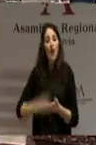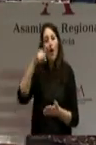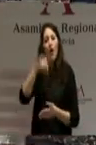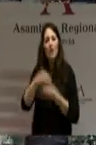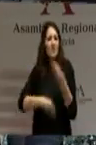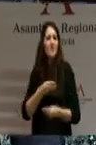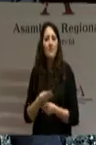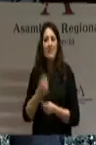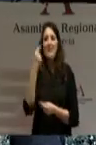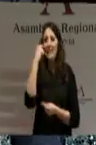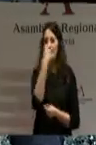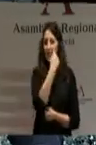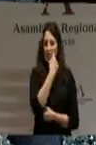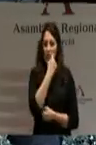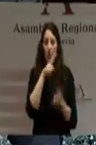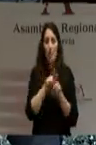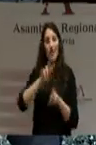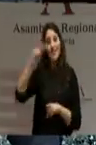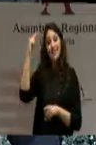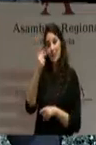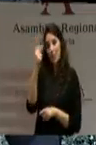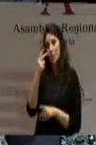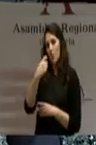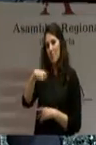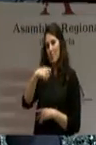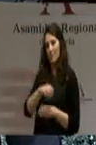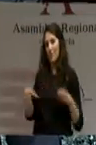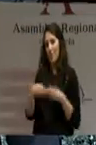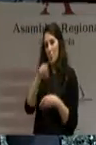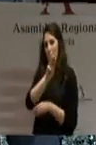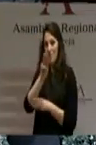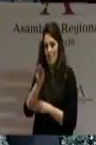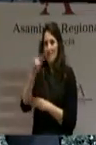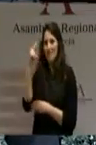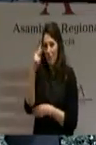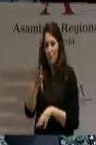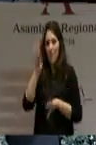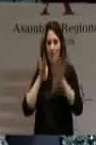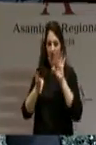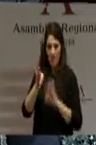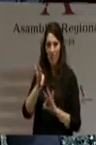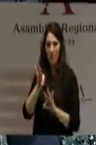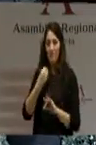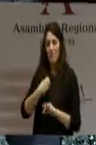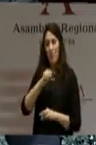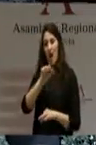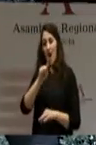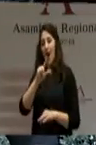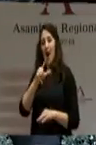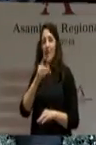de la elección del segundo presidente del Partido Popular, el presidente Alberto Valles.